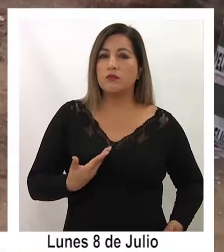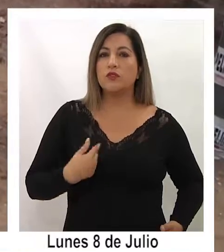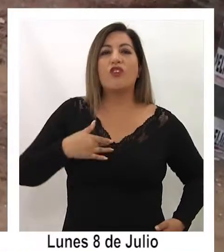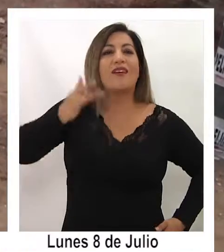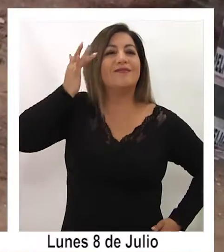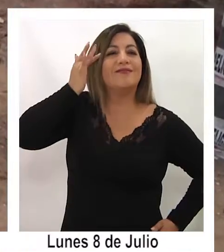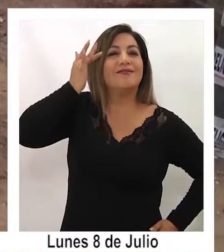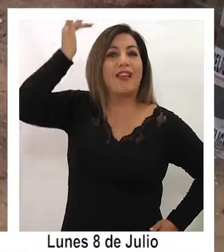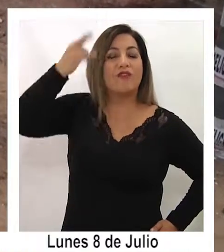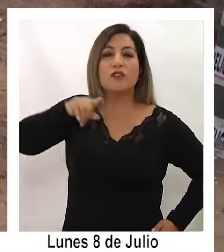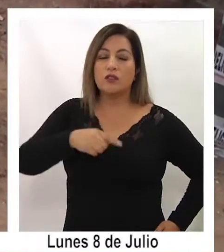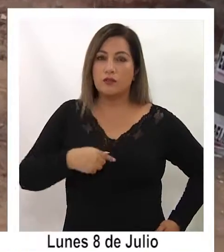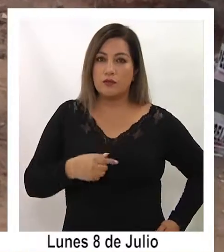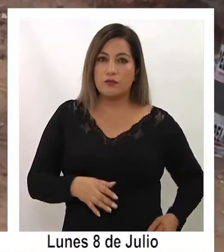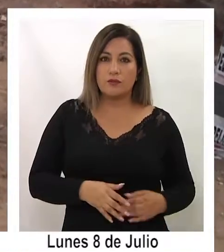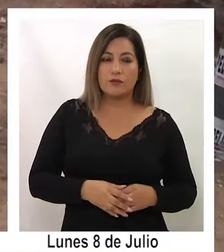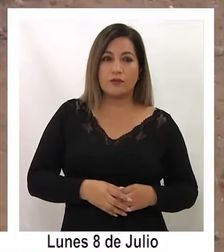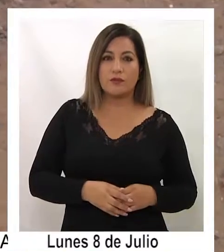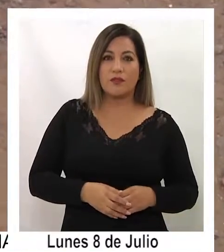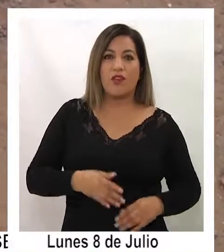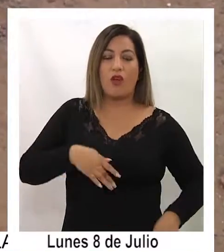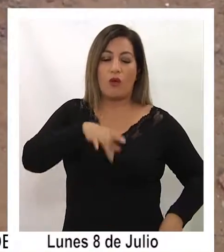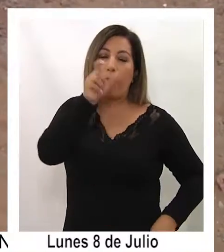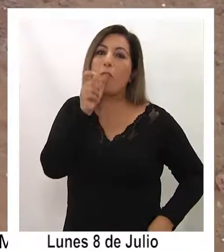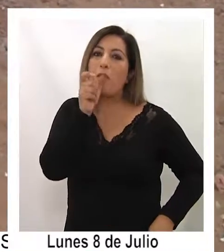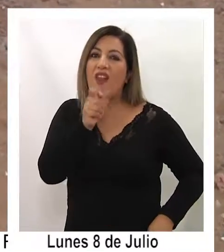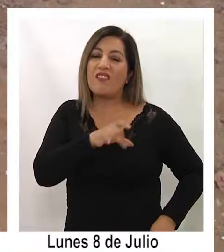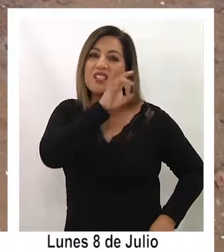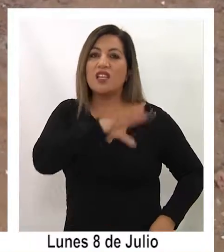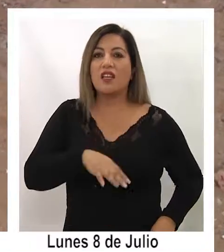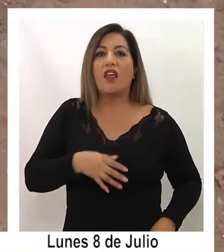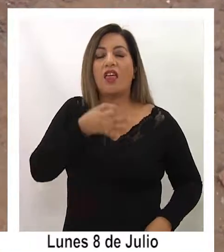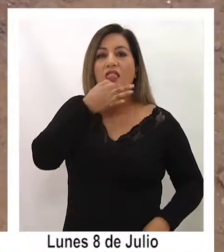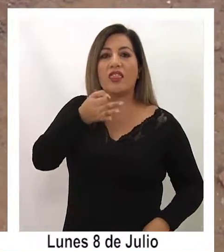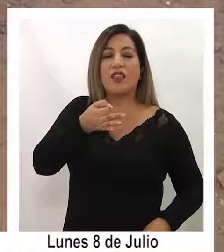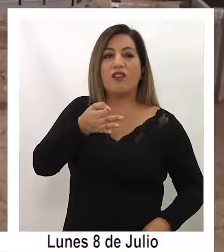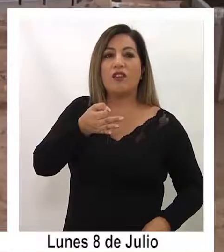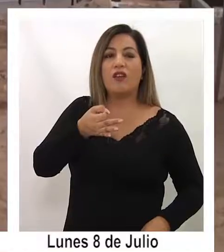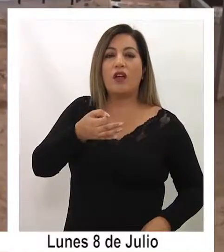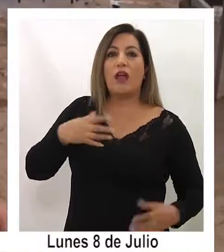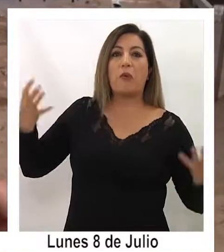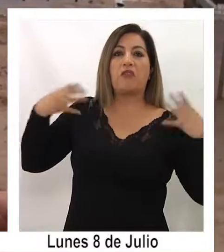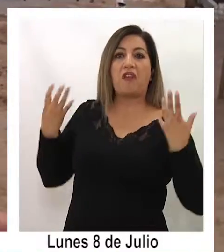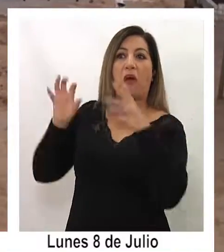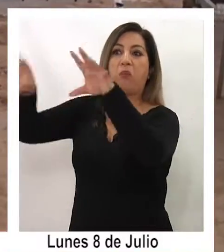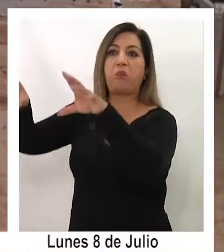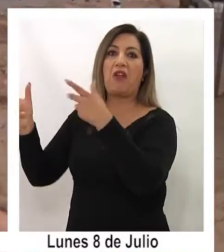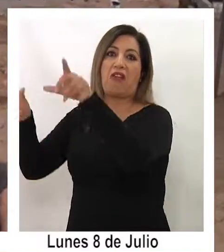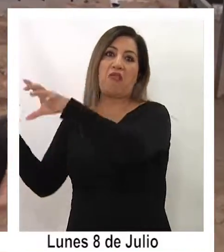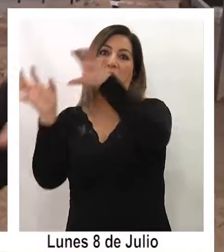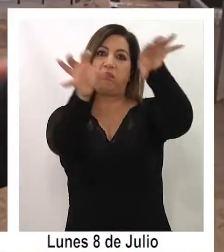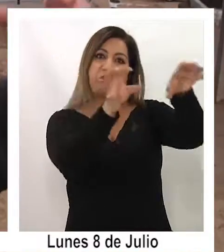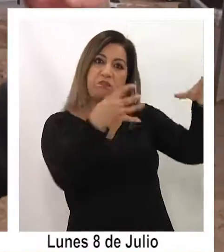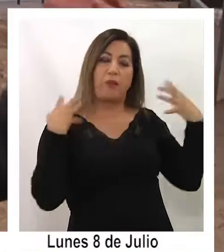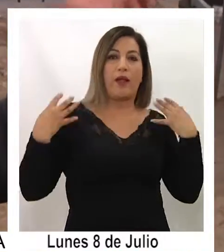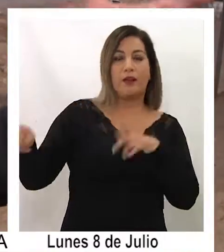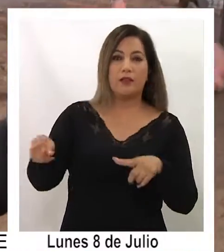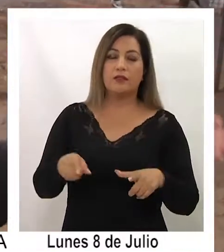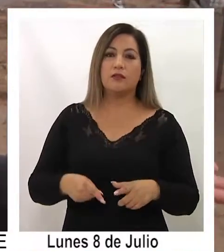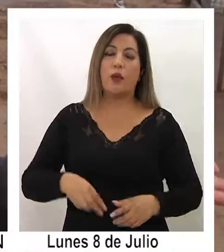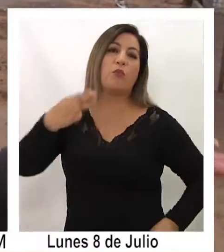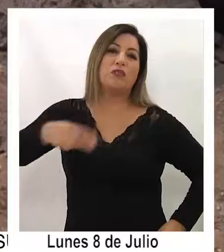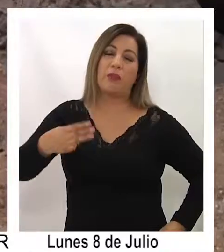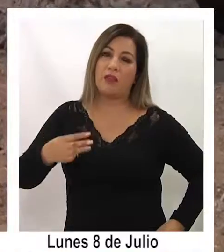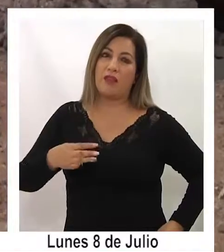sabido, aquí a los chilenos se tiran la pelota, vialidad, la municipalidad, el